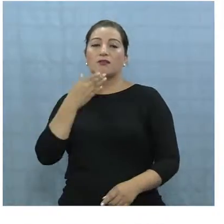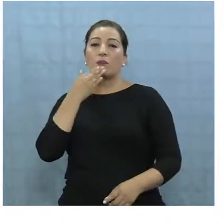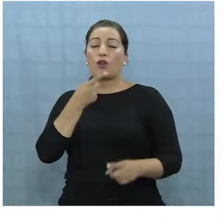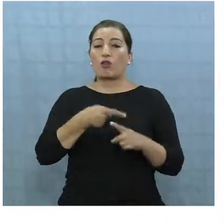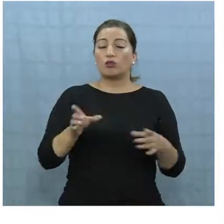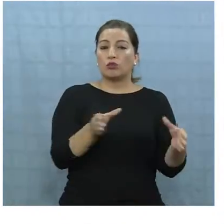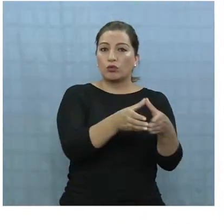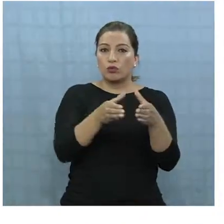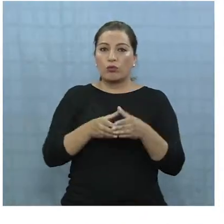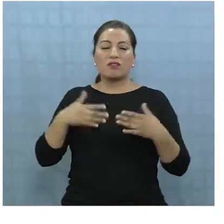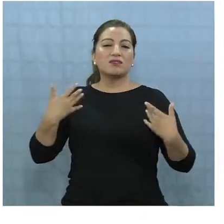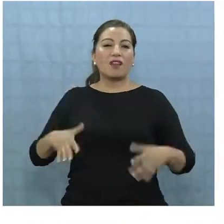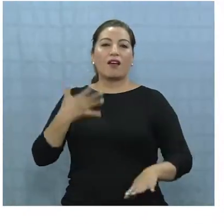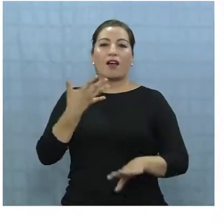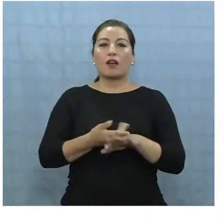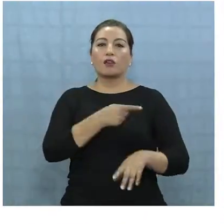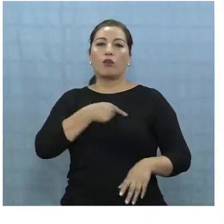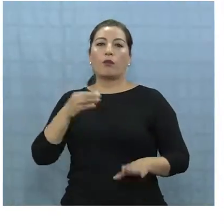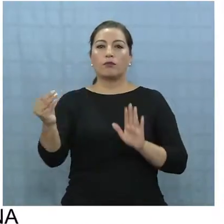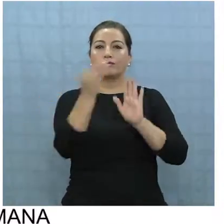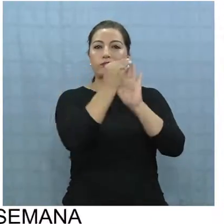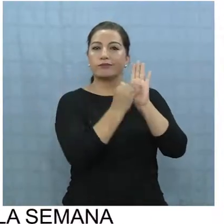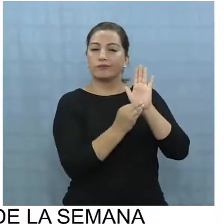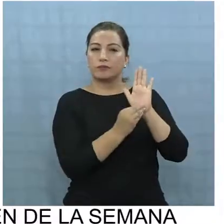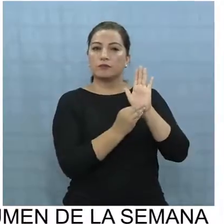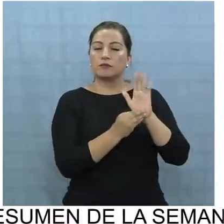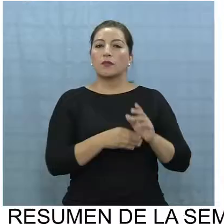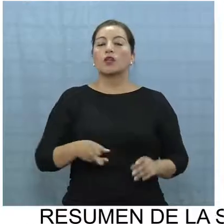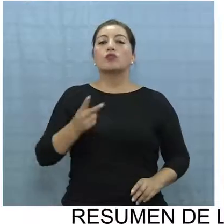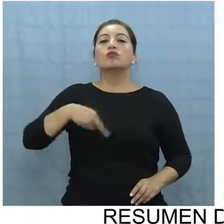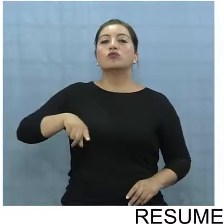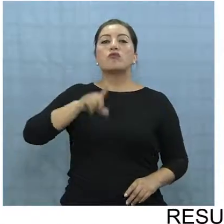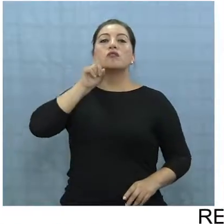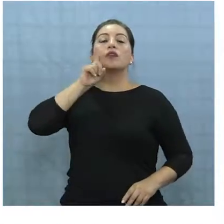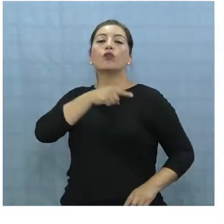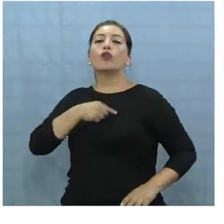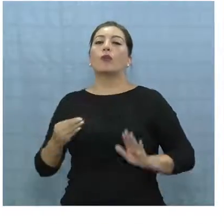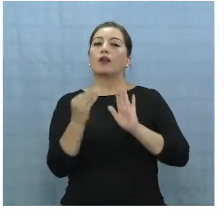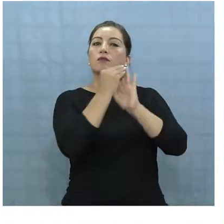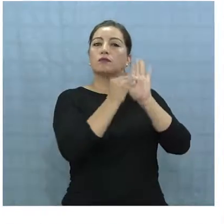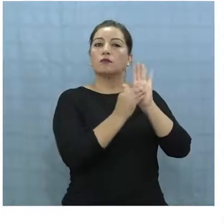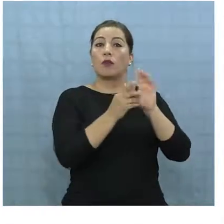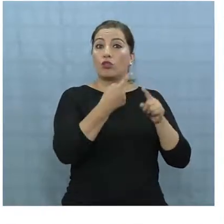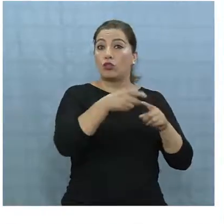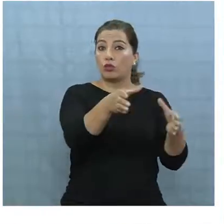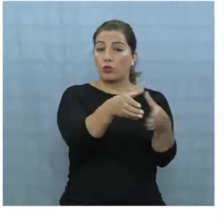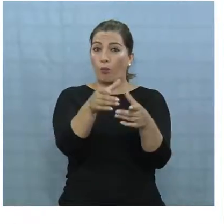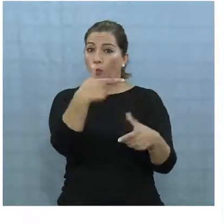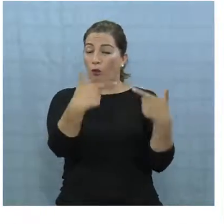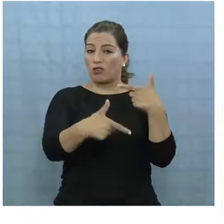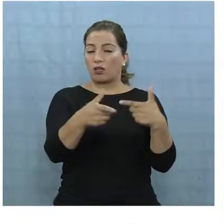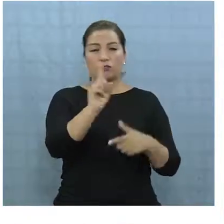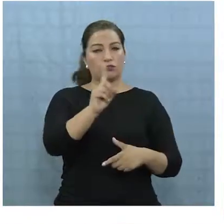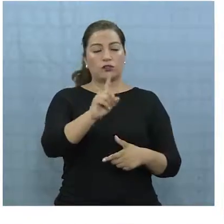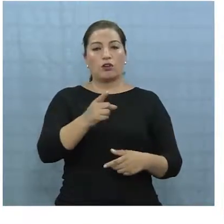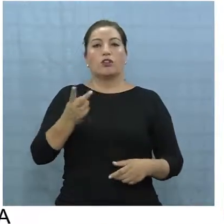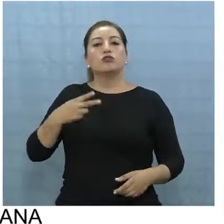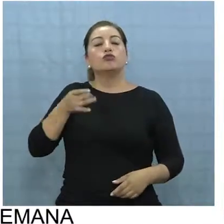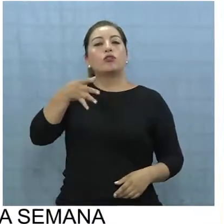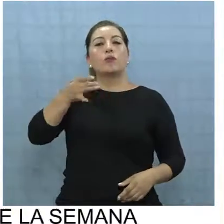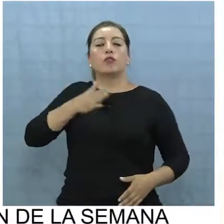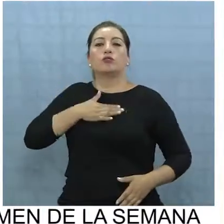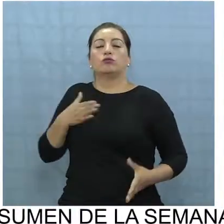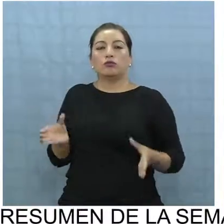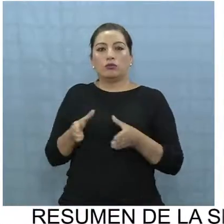otros partidos de Chile Vamos, ya han seleccionado nombres. Nosotros ya entregamos la relación nuestra, no la de los otros partidos. La